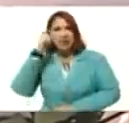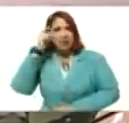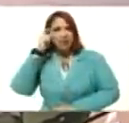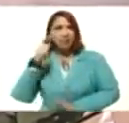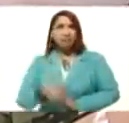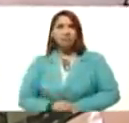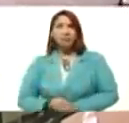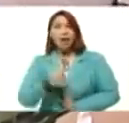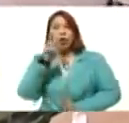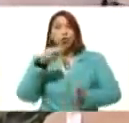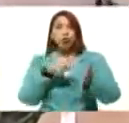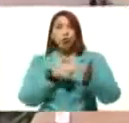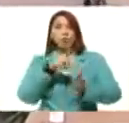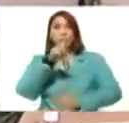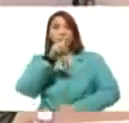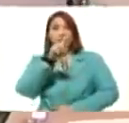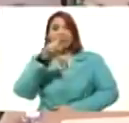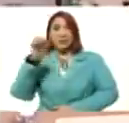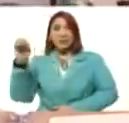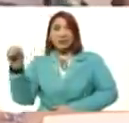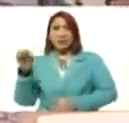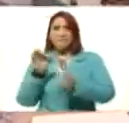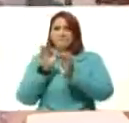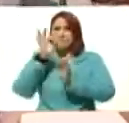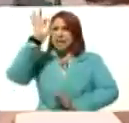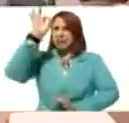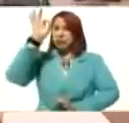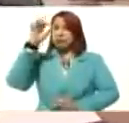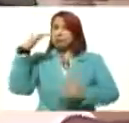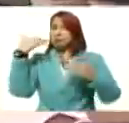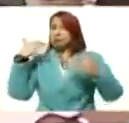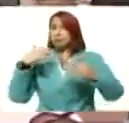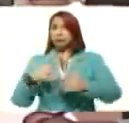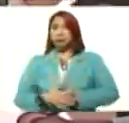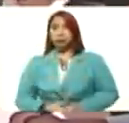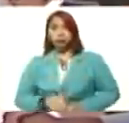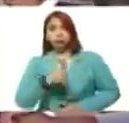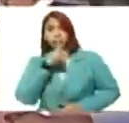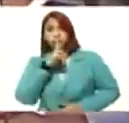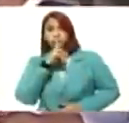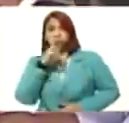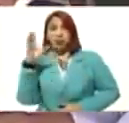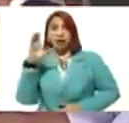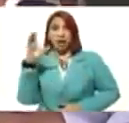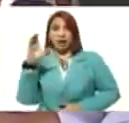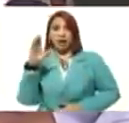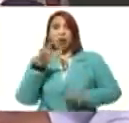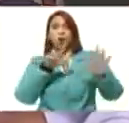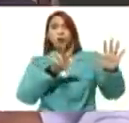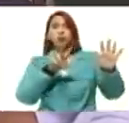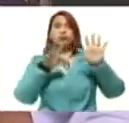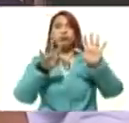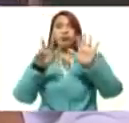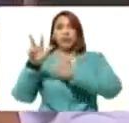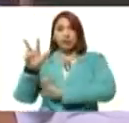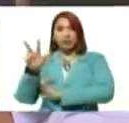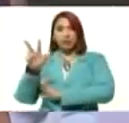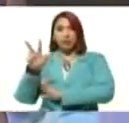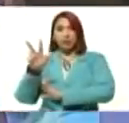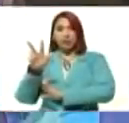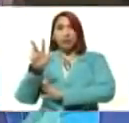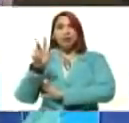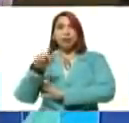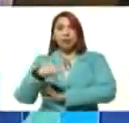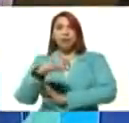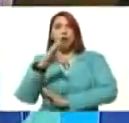2.100 metros, una alturita más o menos. Caracas está a 893, la cota